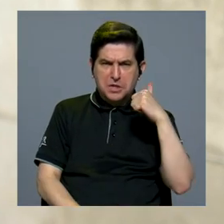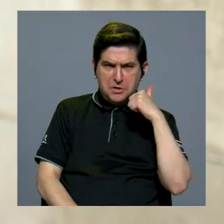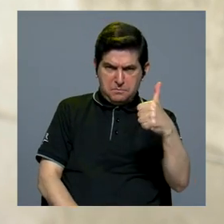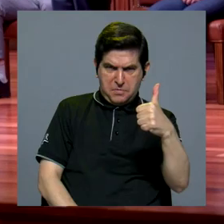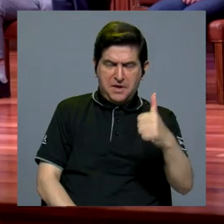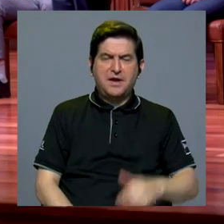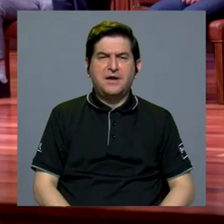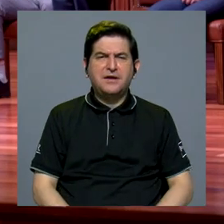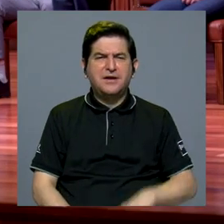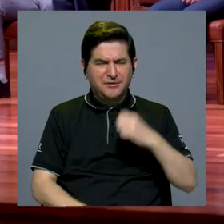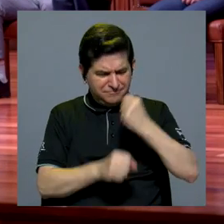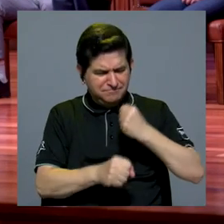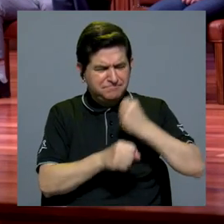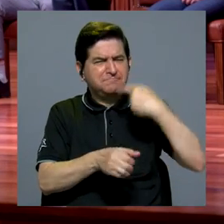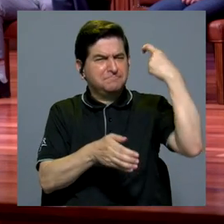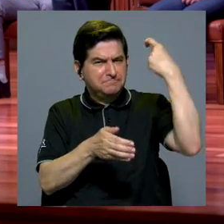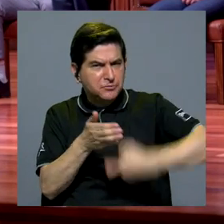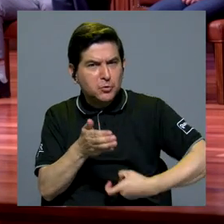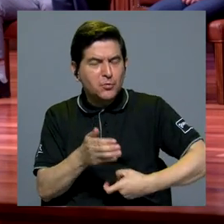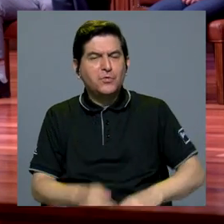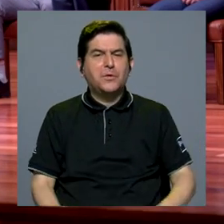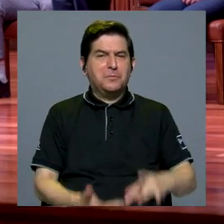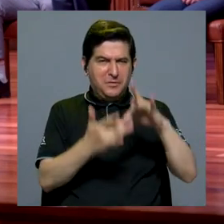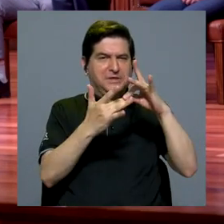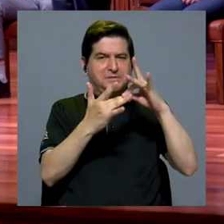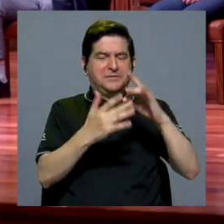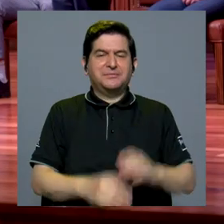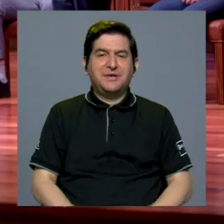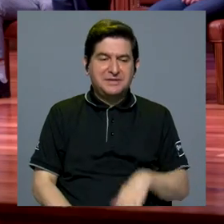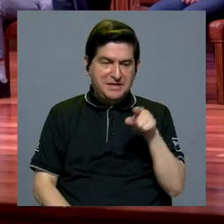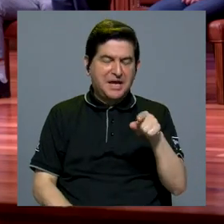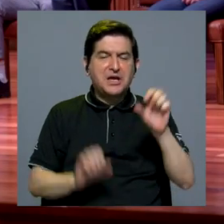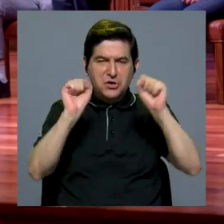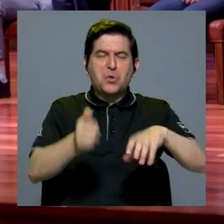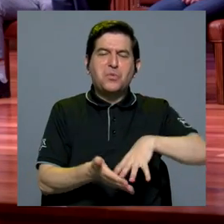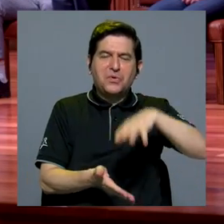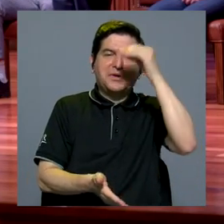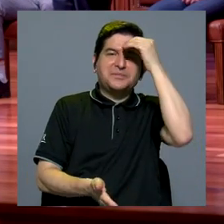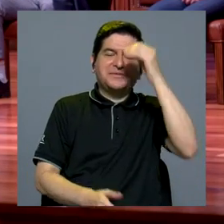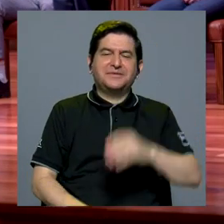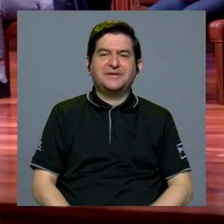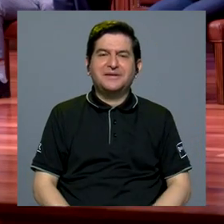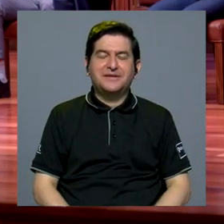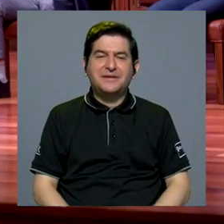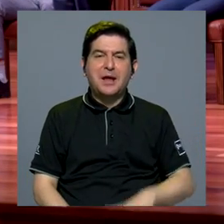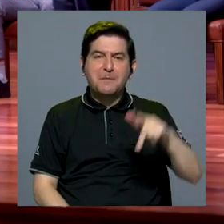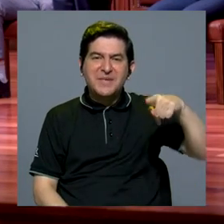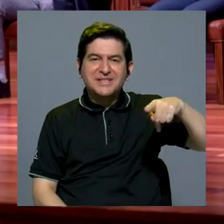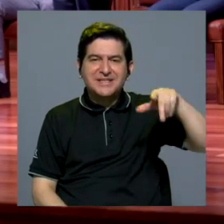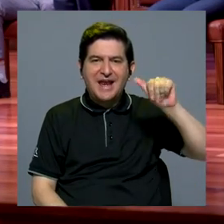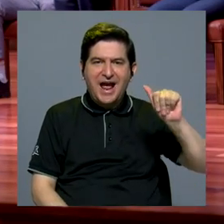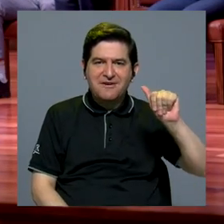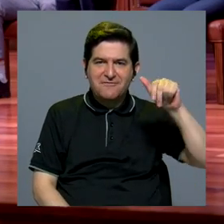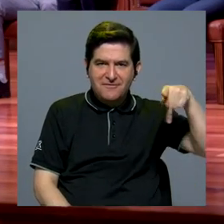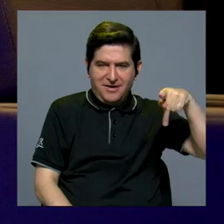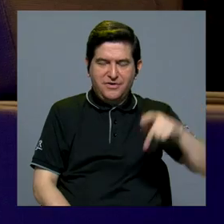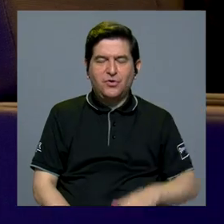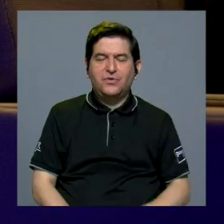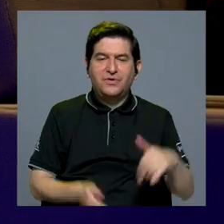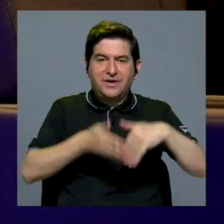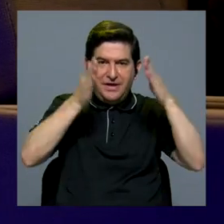calificaciones, reforzarse. Más que todo eso es lo que puedo aprender y... Priscila Alparo Pereira,